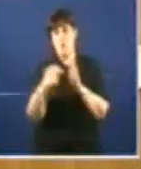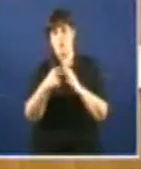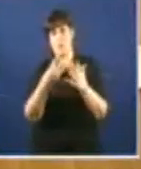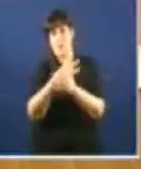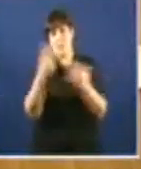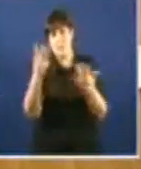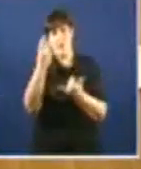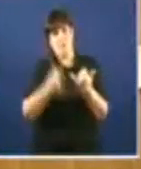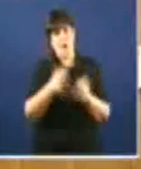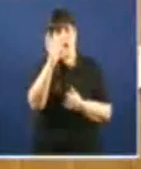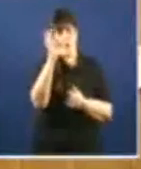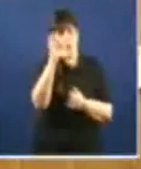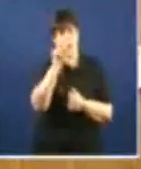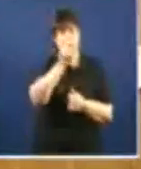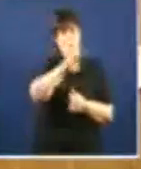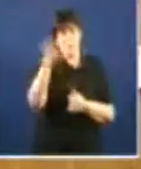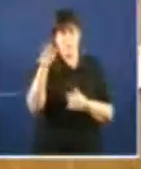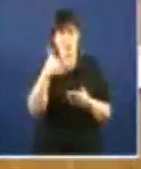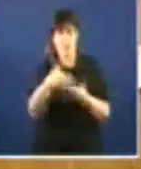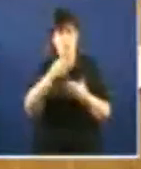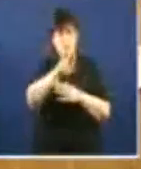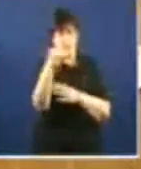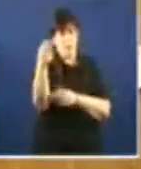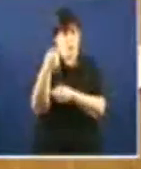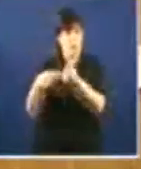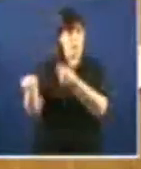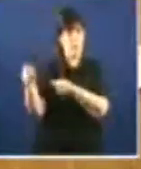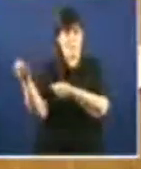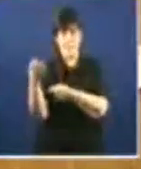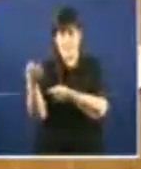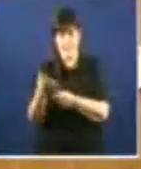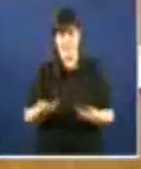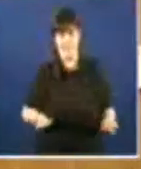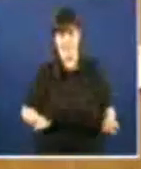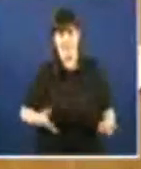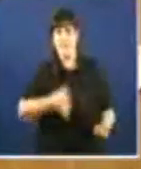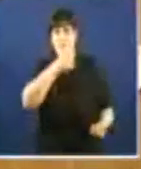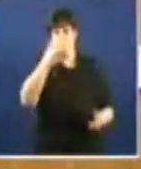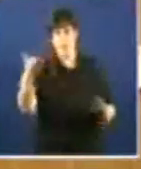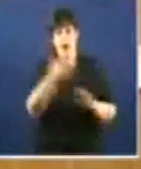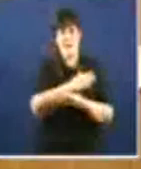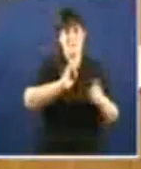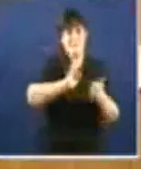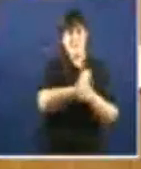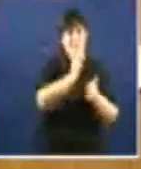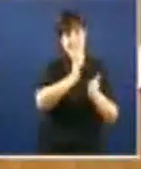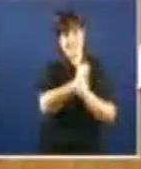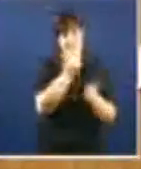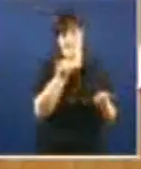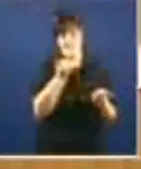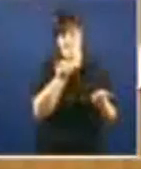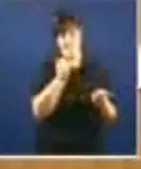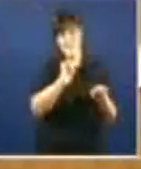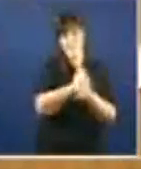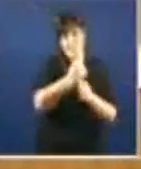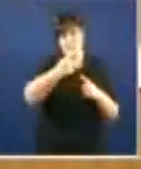Sogama terá que devolver 25 millós de euros correspondentes a préstamos subordinados á xunta